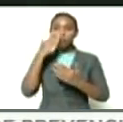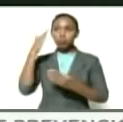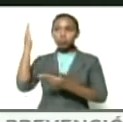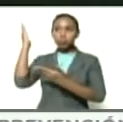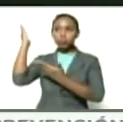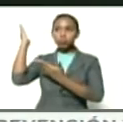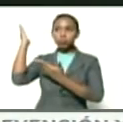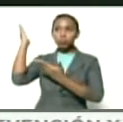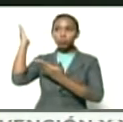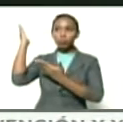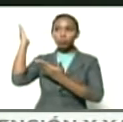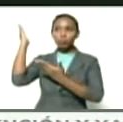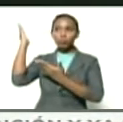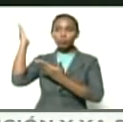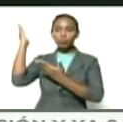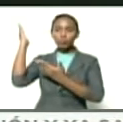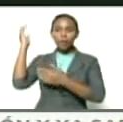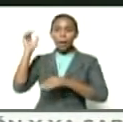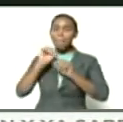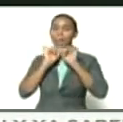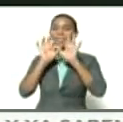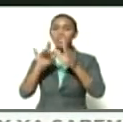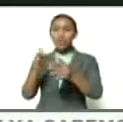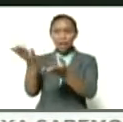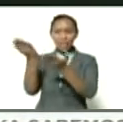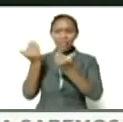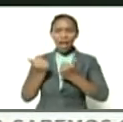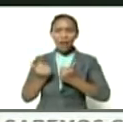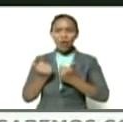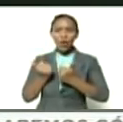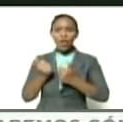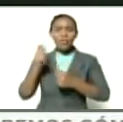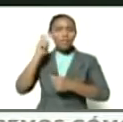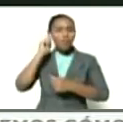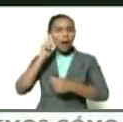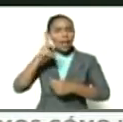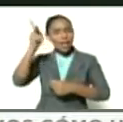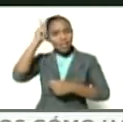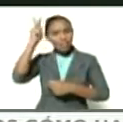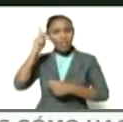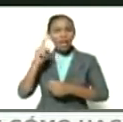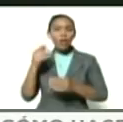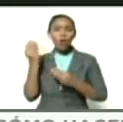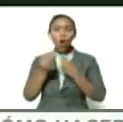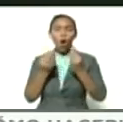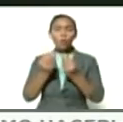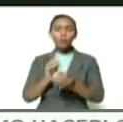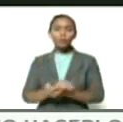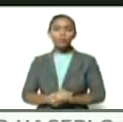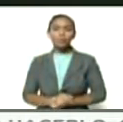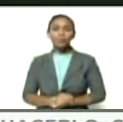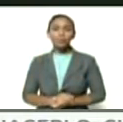bendiciones Noelí danos tus bendiciones de chamana mayor Saúl Gómez